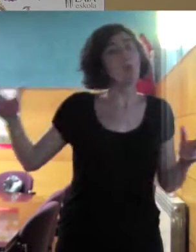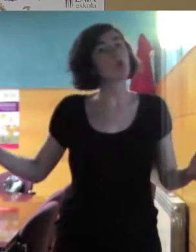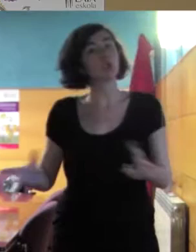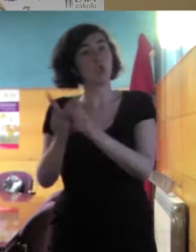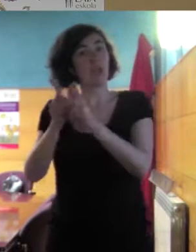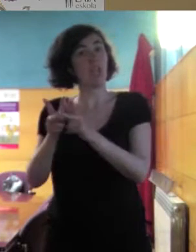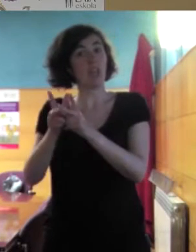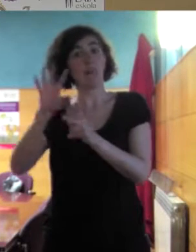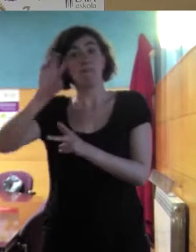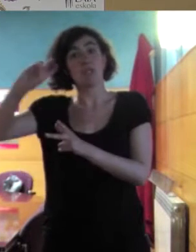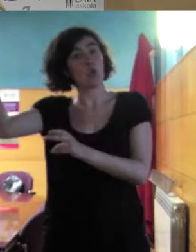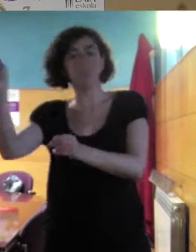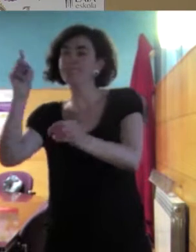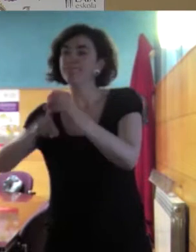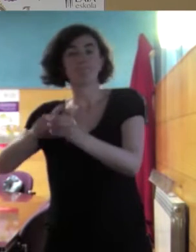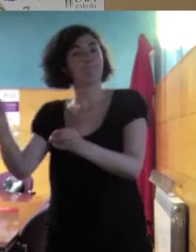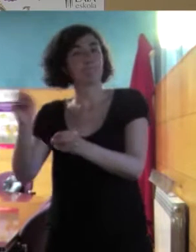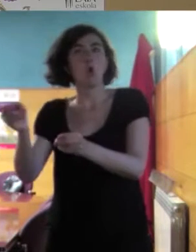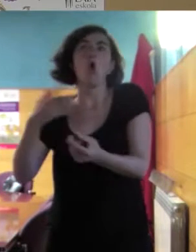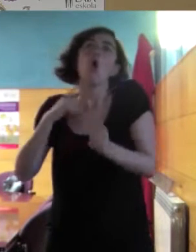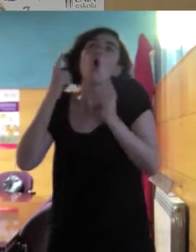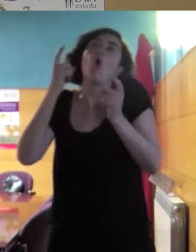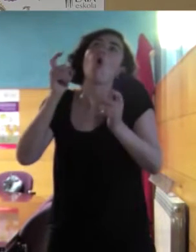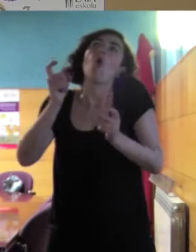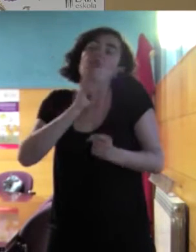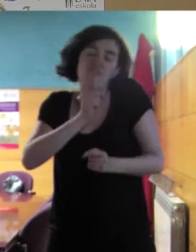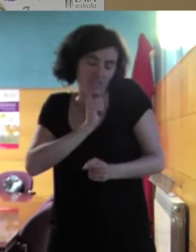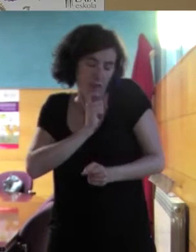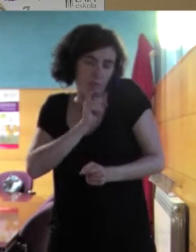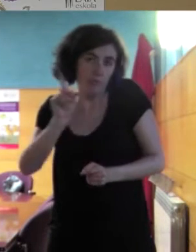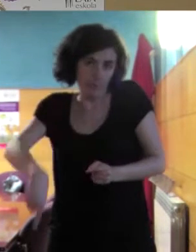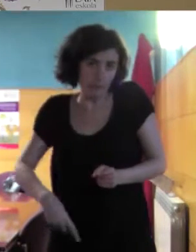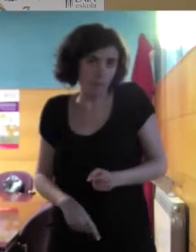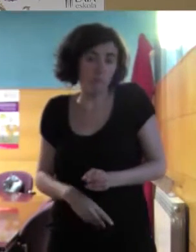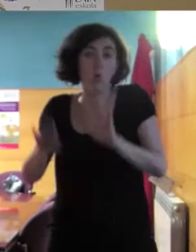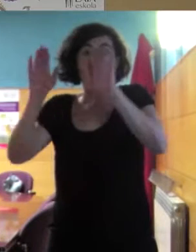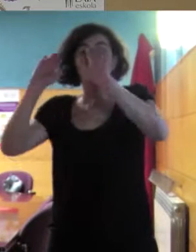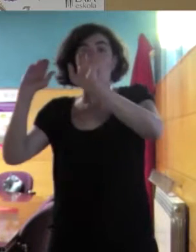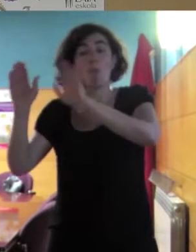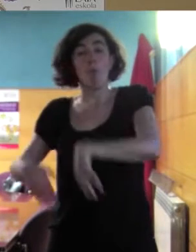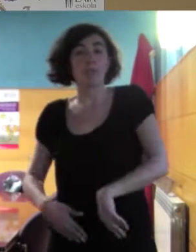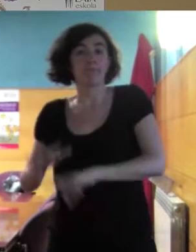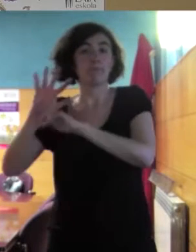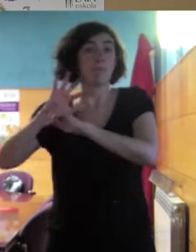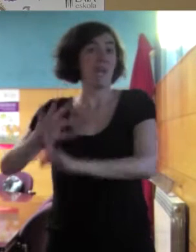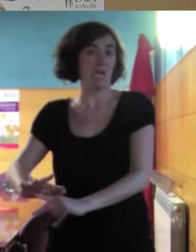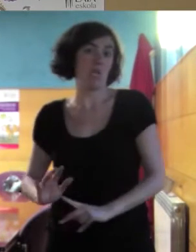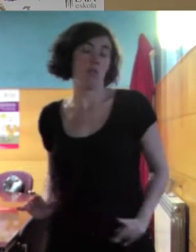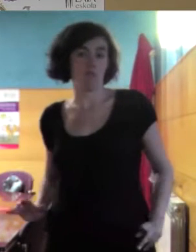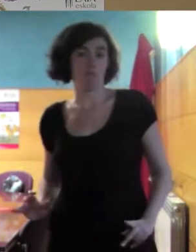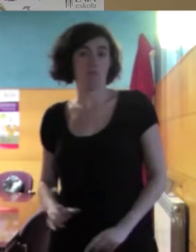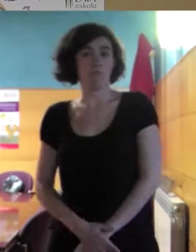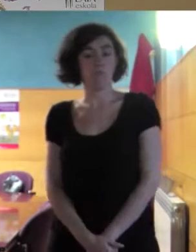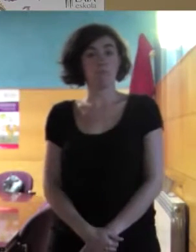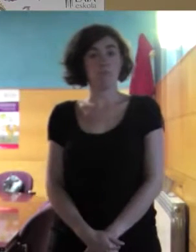puedo, no quiero, no puedo, tengo dificultades. Y por último, está el de la marginación, que podemos